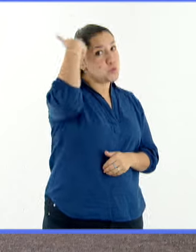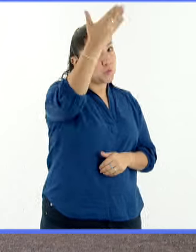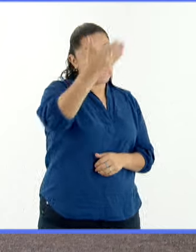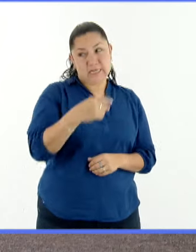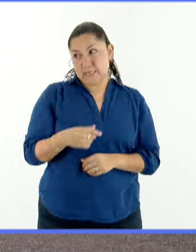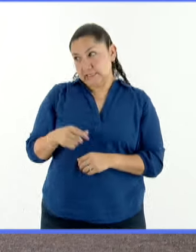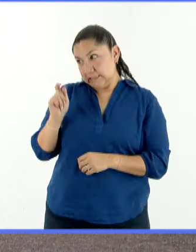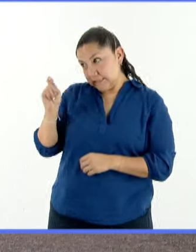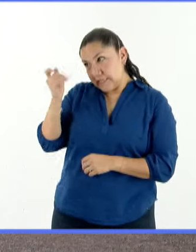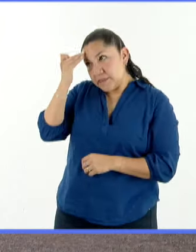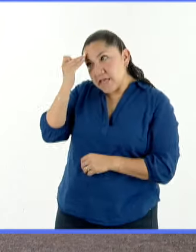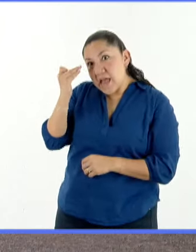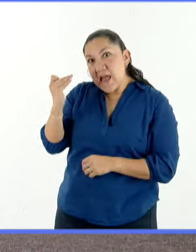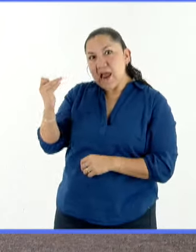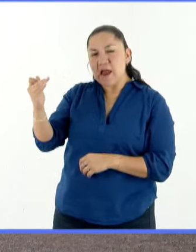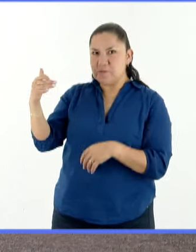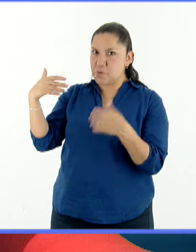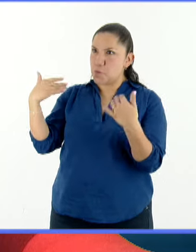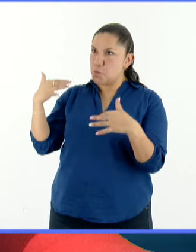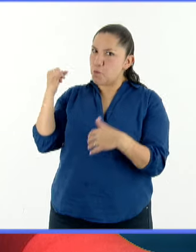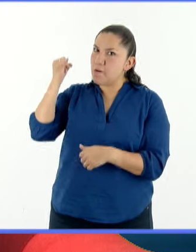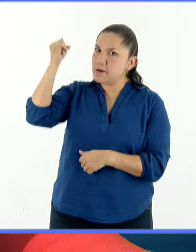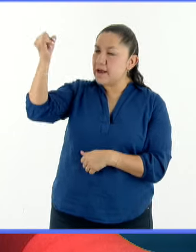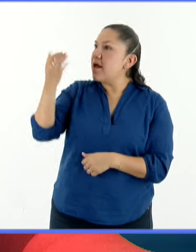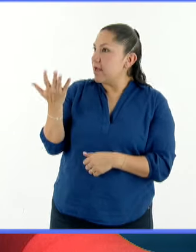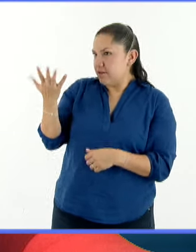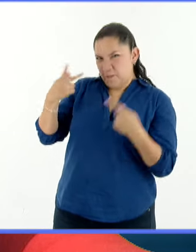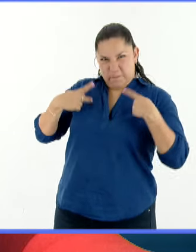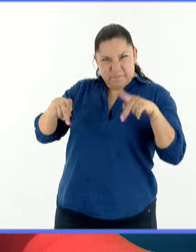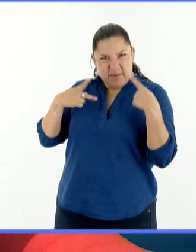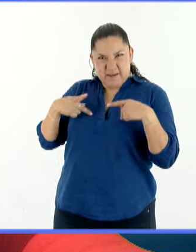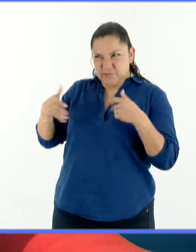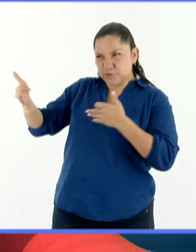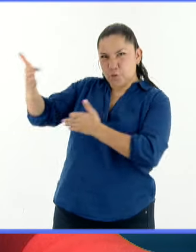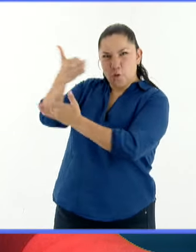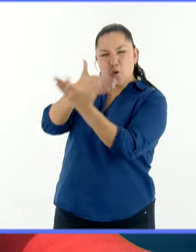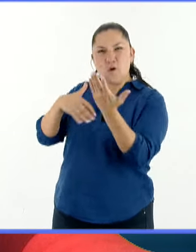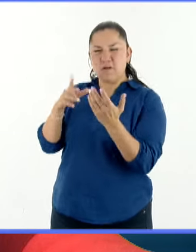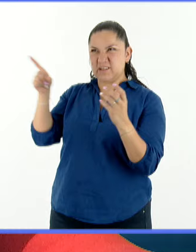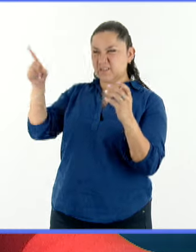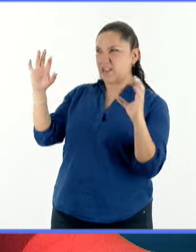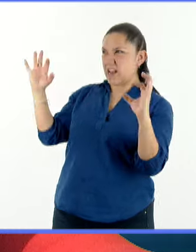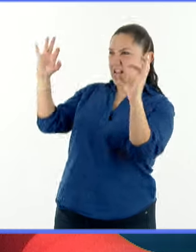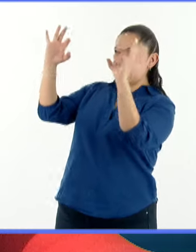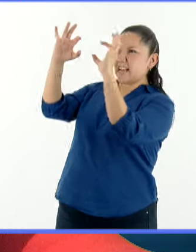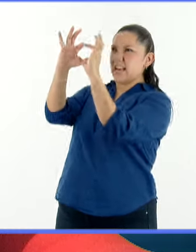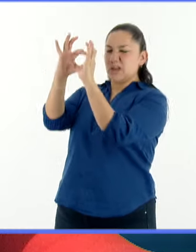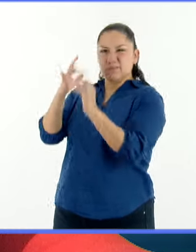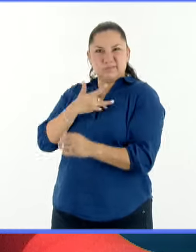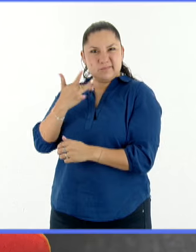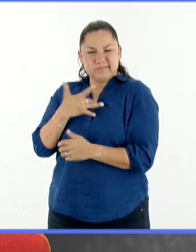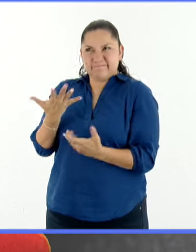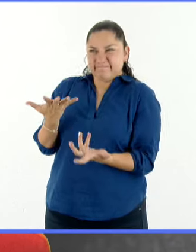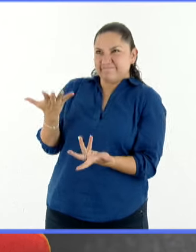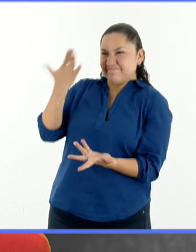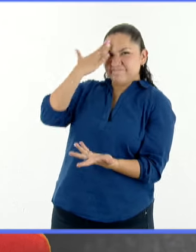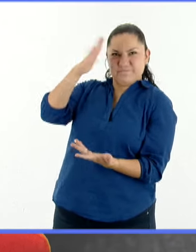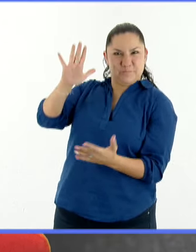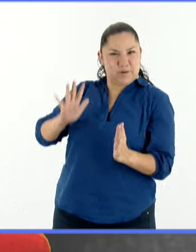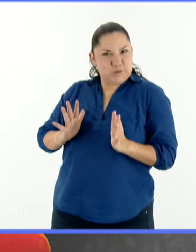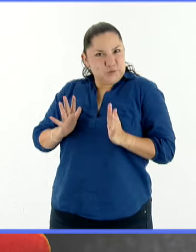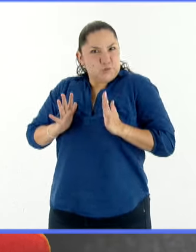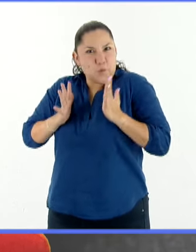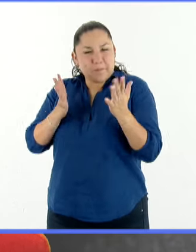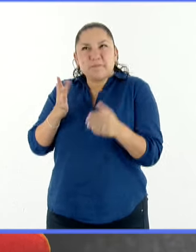Doctor, para la sociedad, por supuesto, este fenómeno es sorprendente por lo que percibimos. Lo que sucederá es que se